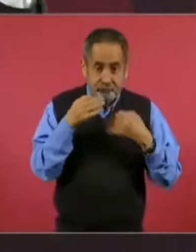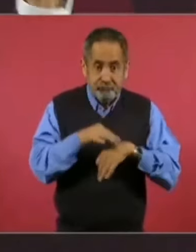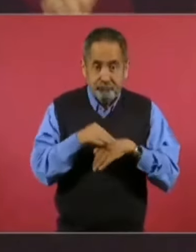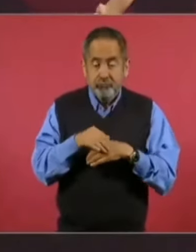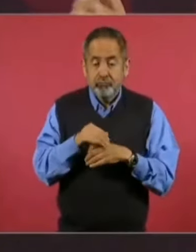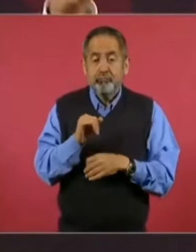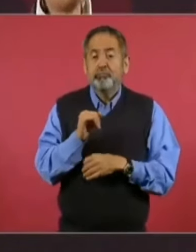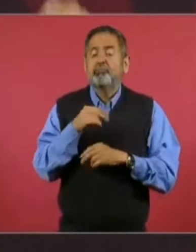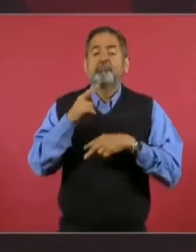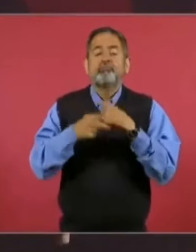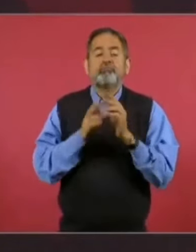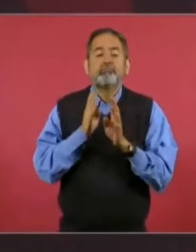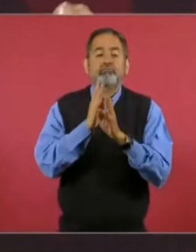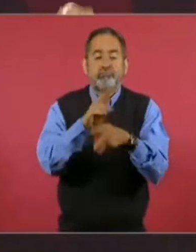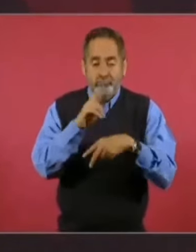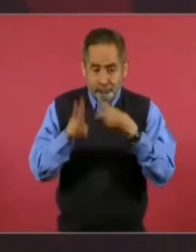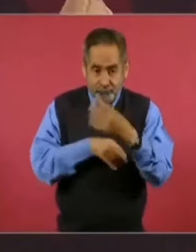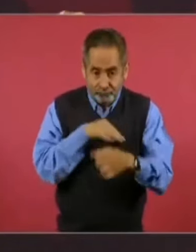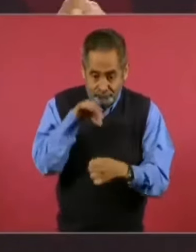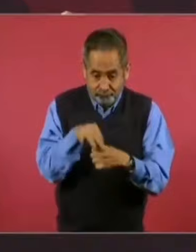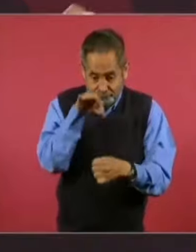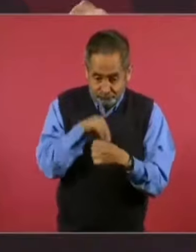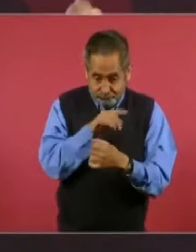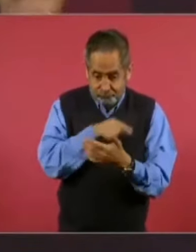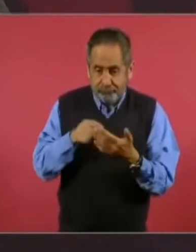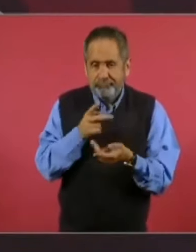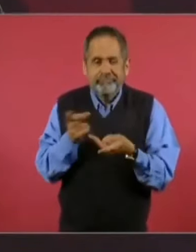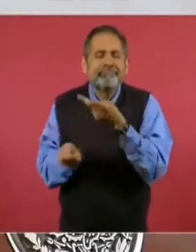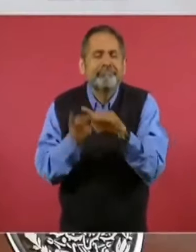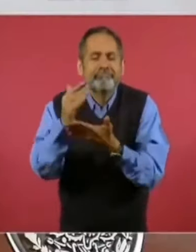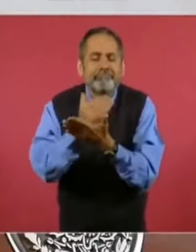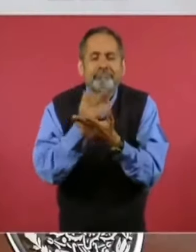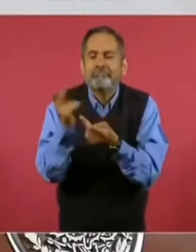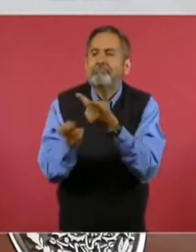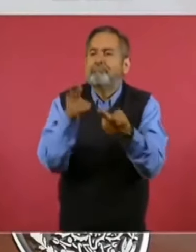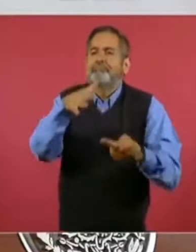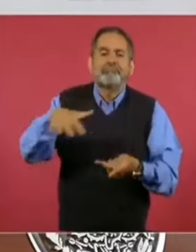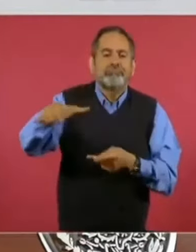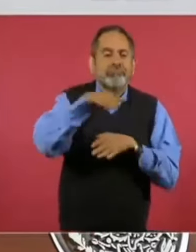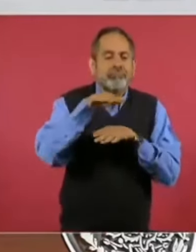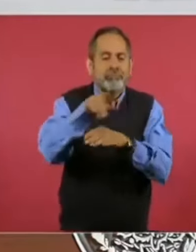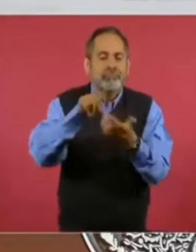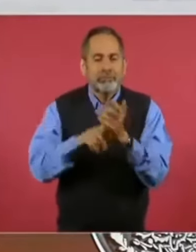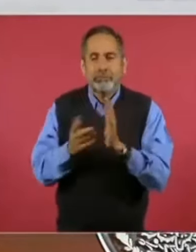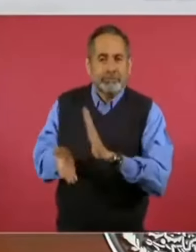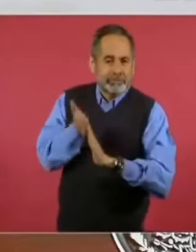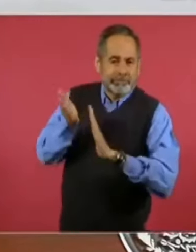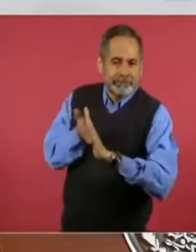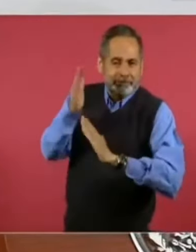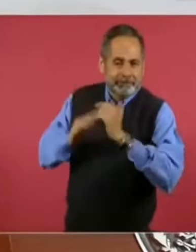votar cuando hicimos la consulta para la construcción del